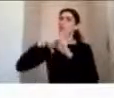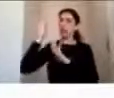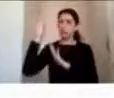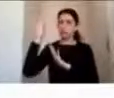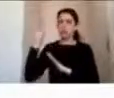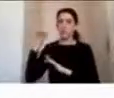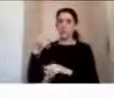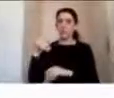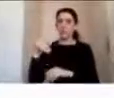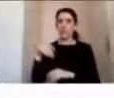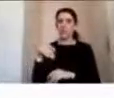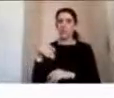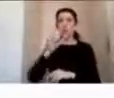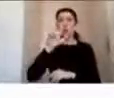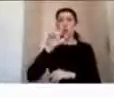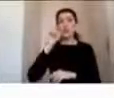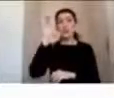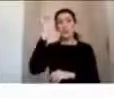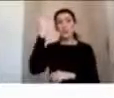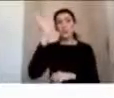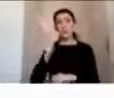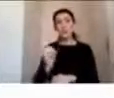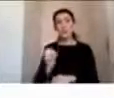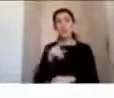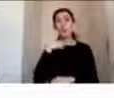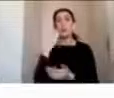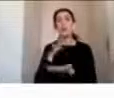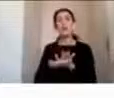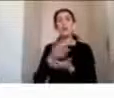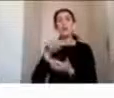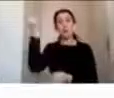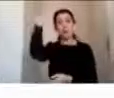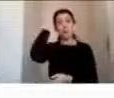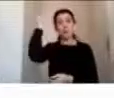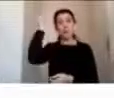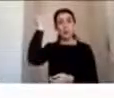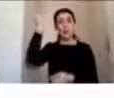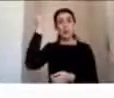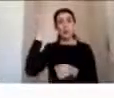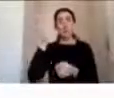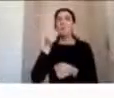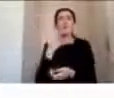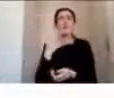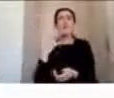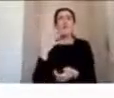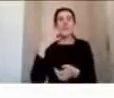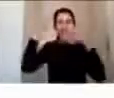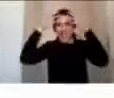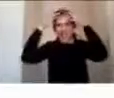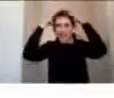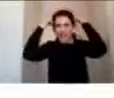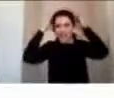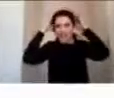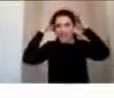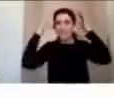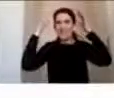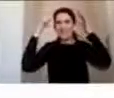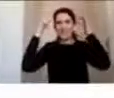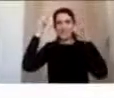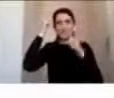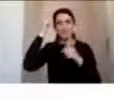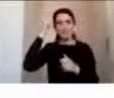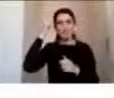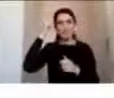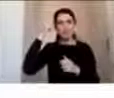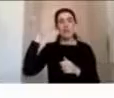Y el 80% de las muertes por trauma se debe principalmente a lesiones cráneoencefálicas. O sea, la cabeza está mayormente expuesta.